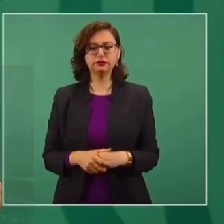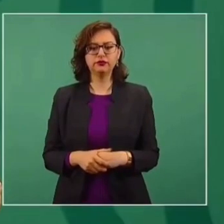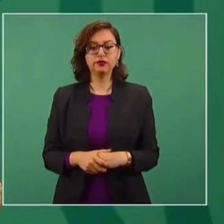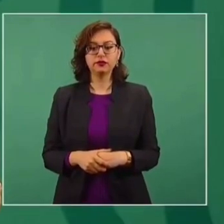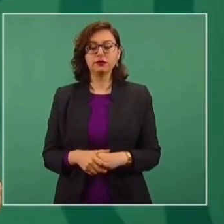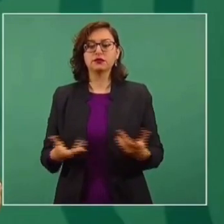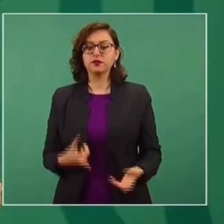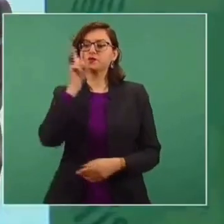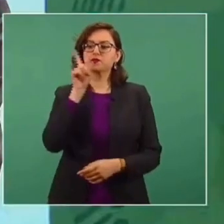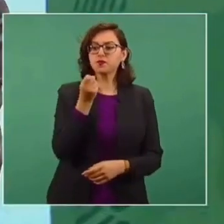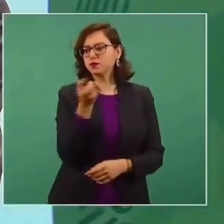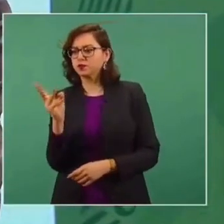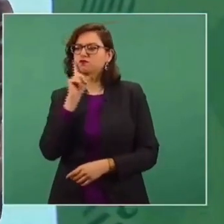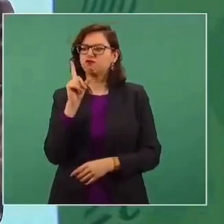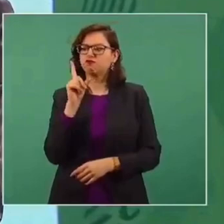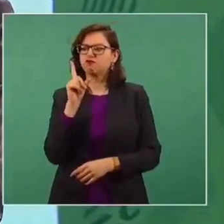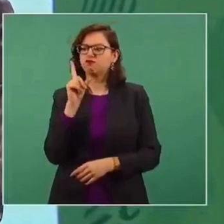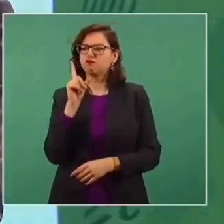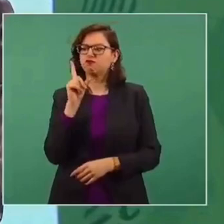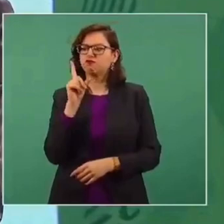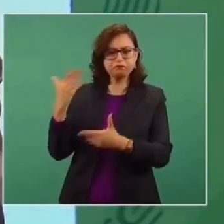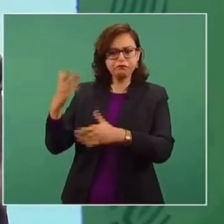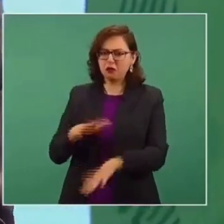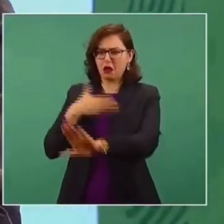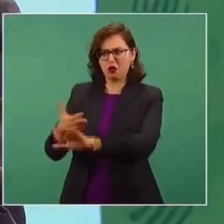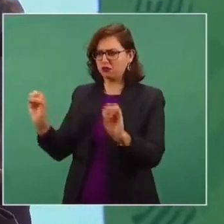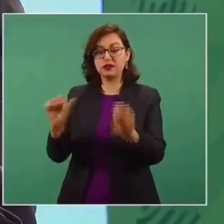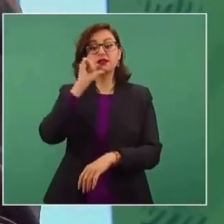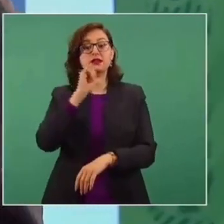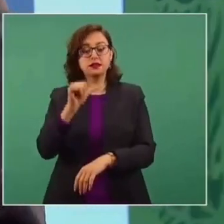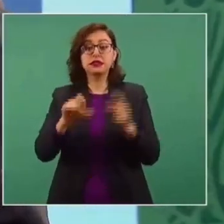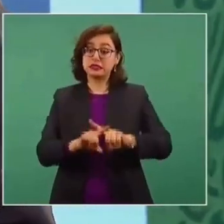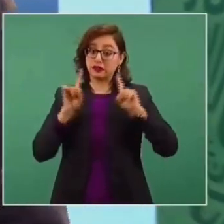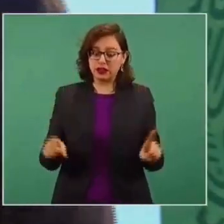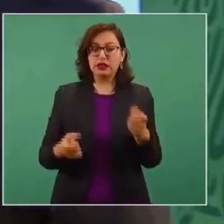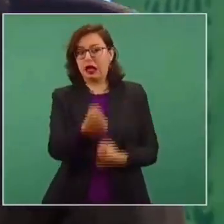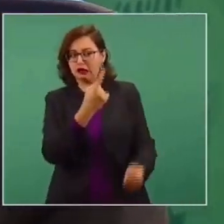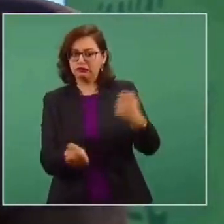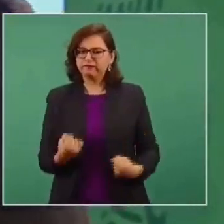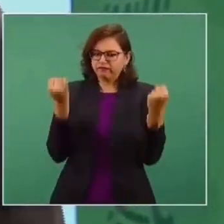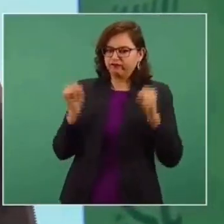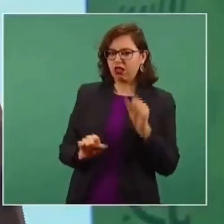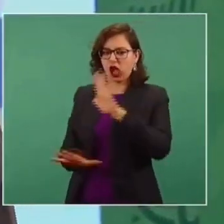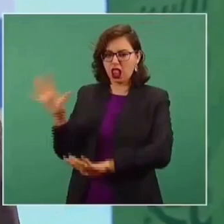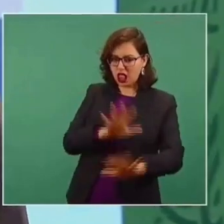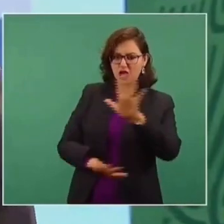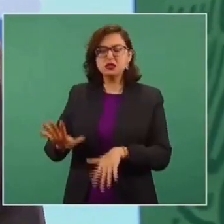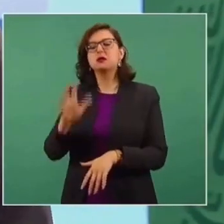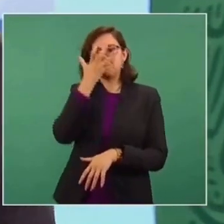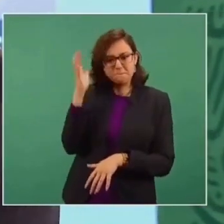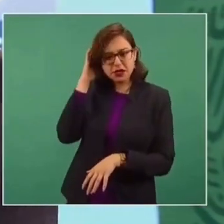mujeres ni del movimiento feminista. Estamos en contra del autoritarismo, de la manipulación, de la hipocresía